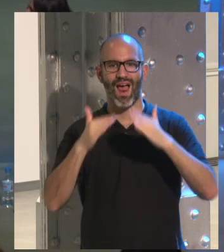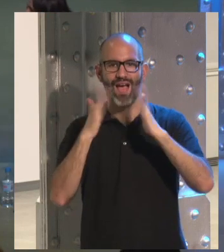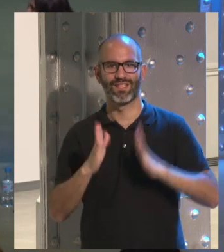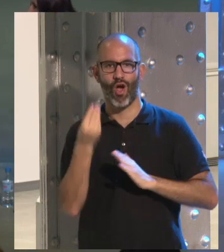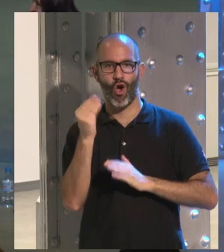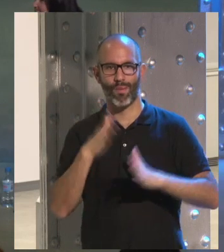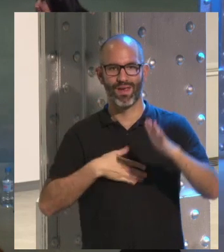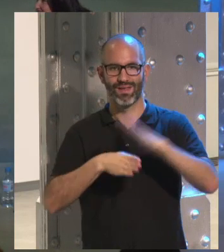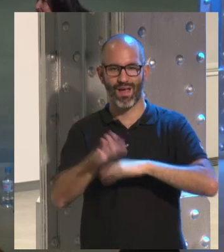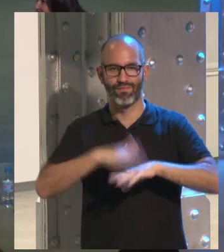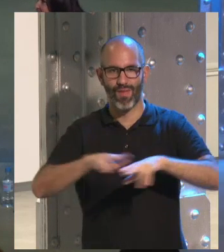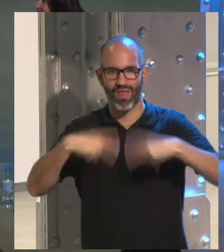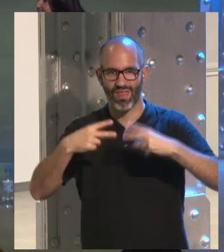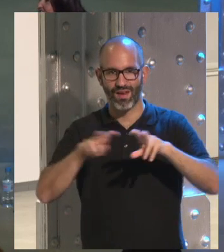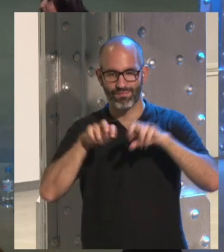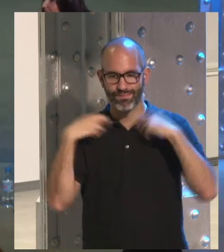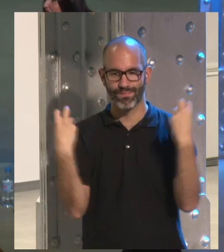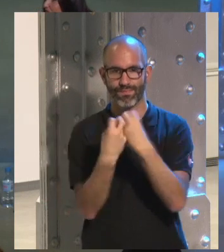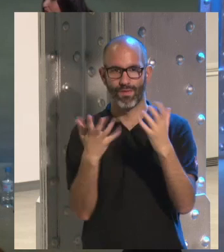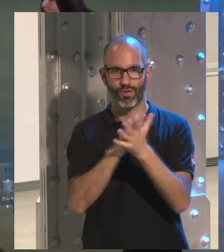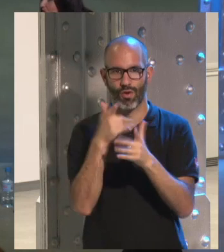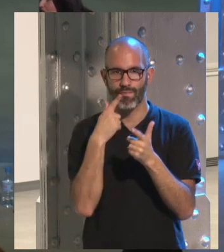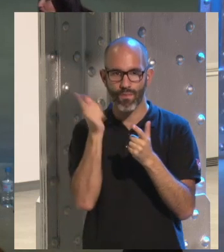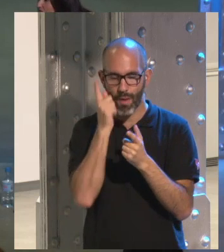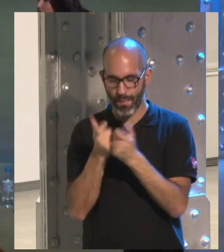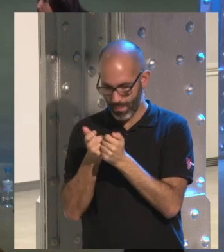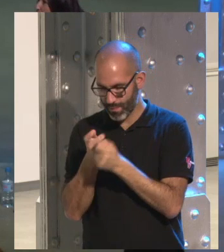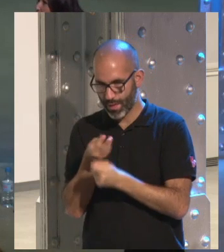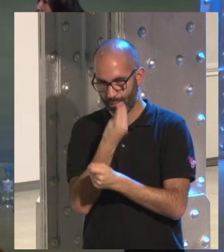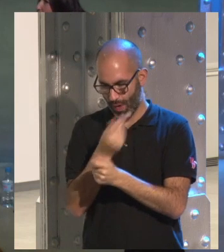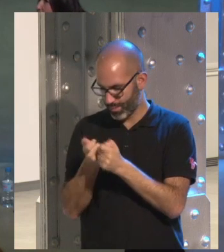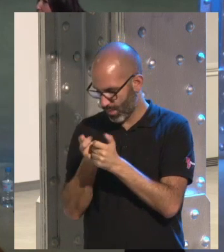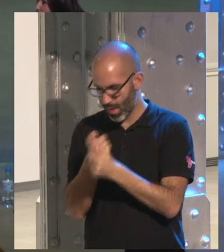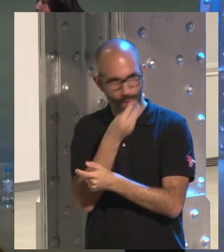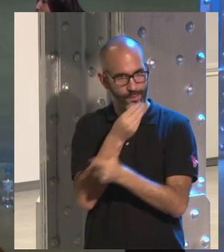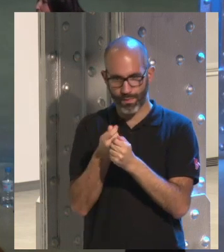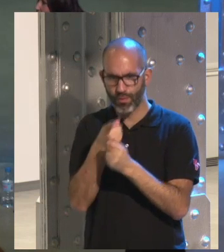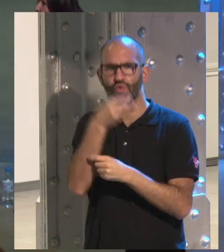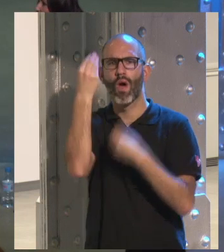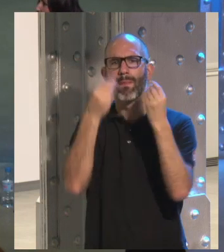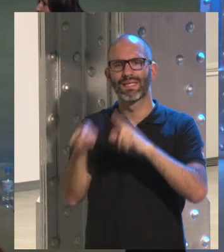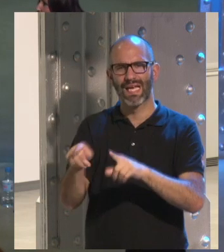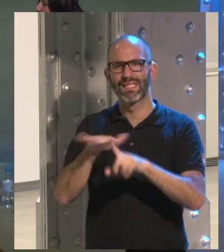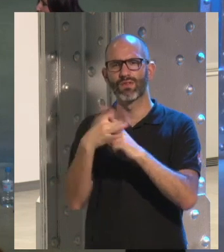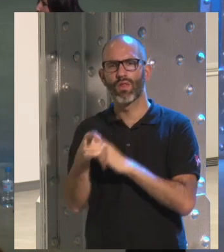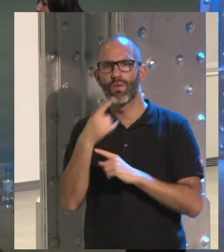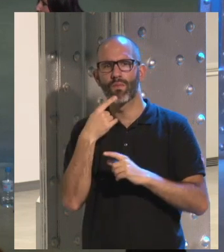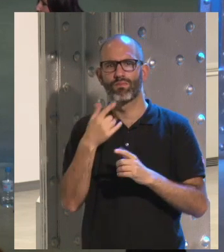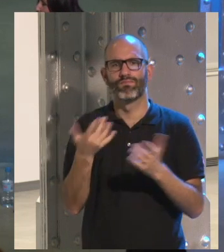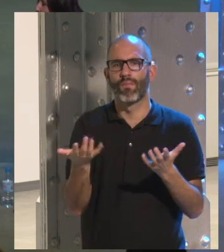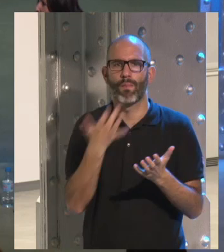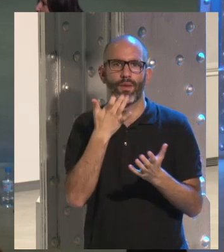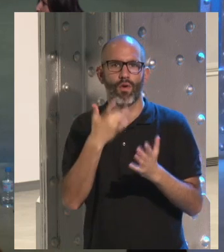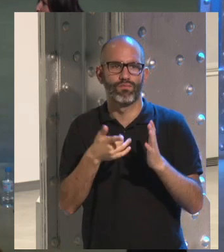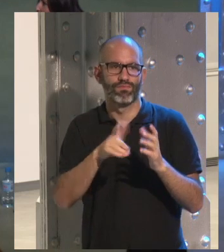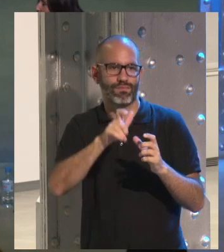están cenando y no hablan mientras están cenando están con el teléfono y cuando los demás están terminando de cenar ya se han retirado por